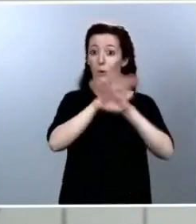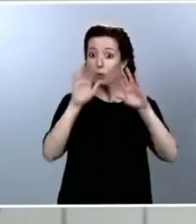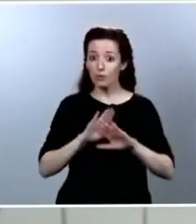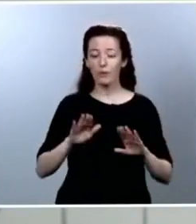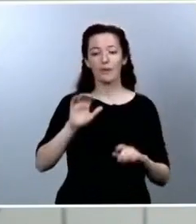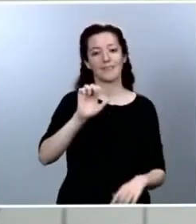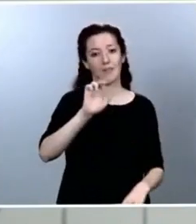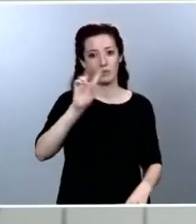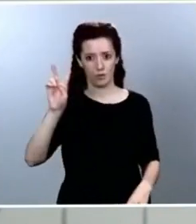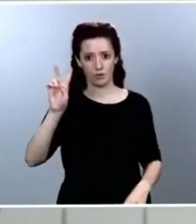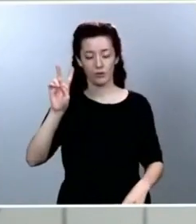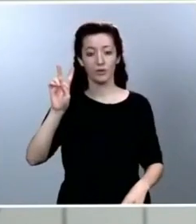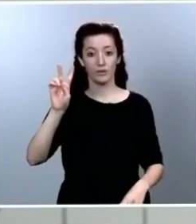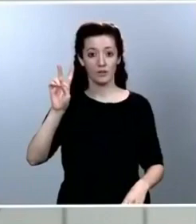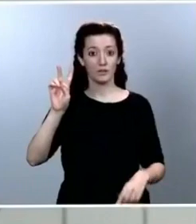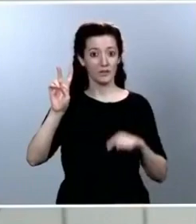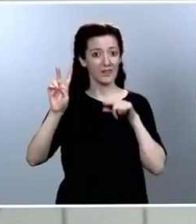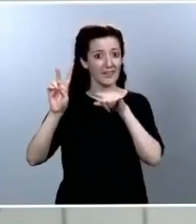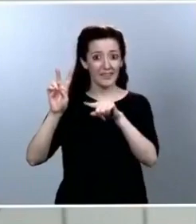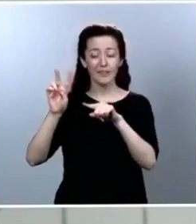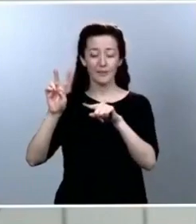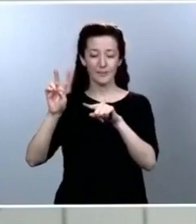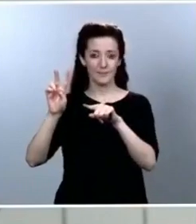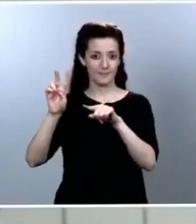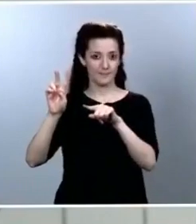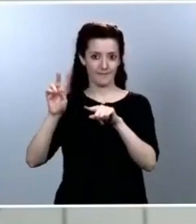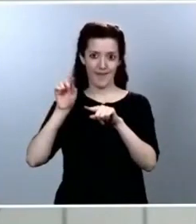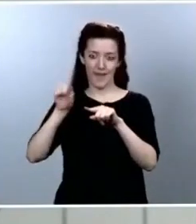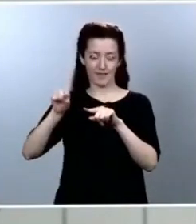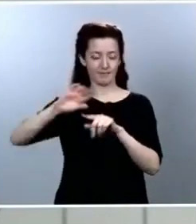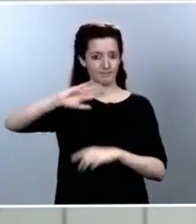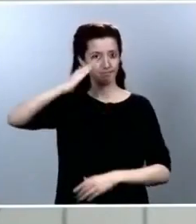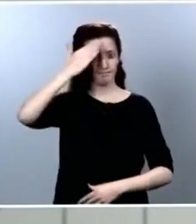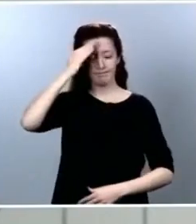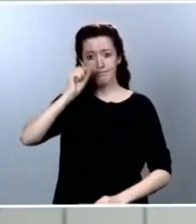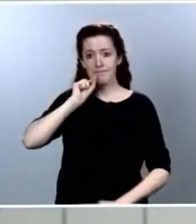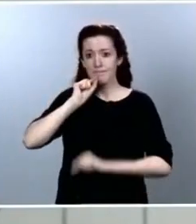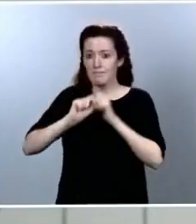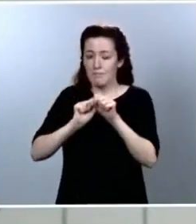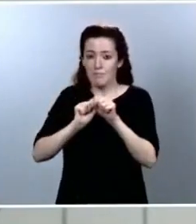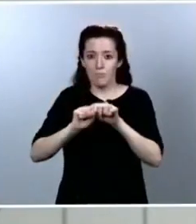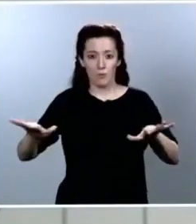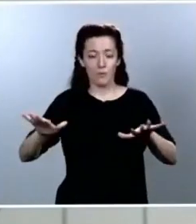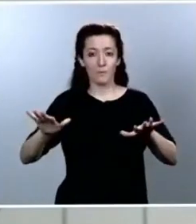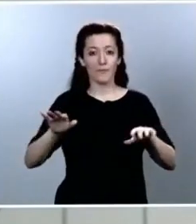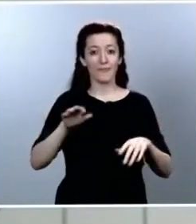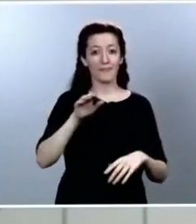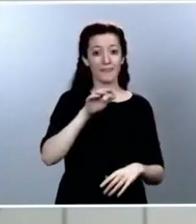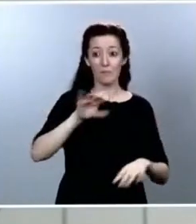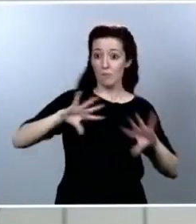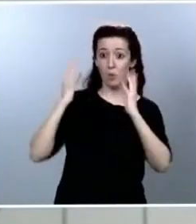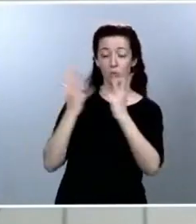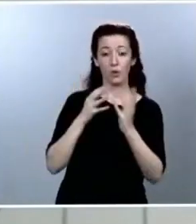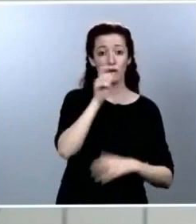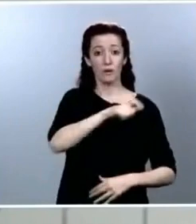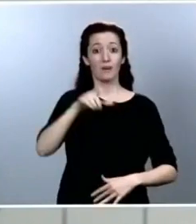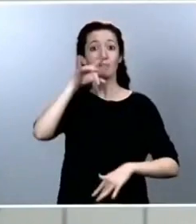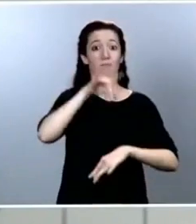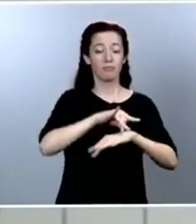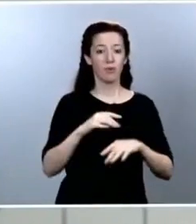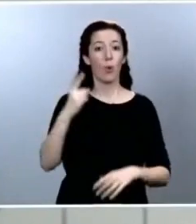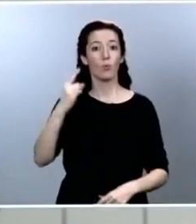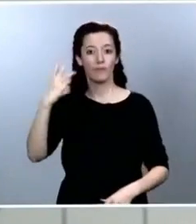momentáneamente a convertirse en el epicentro de la pandemia y hoy concentra más de un tercio de los contagios del mundo y más de la cuarta parte de los fallecimientos.